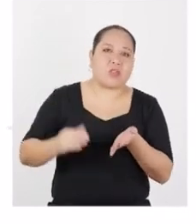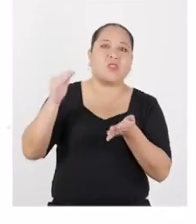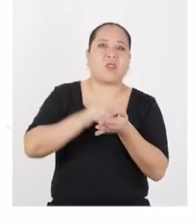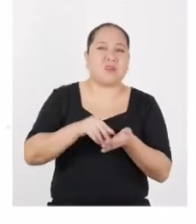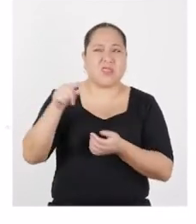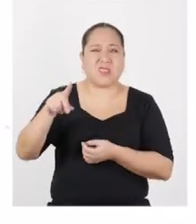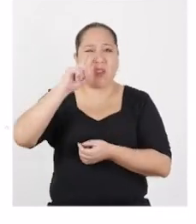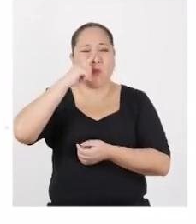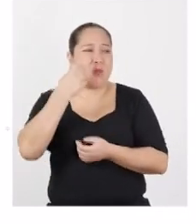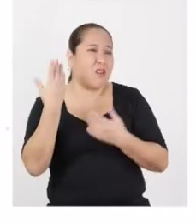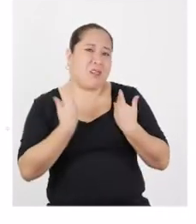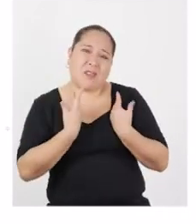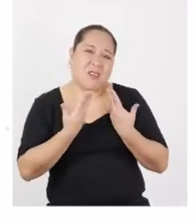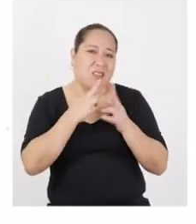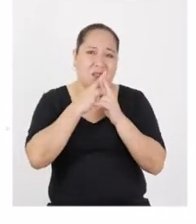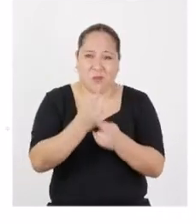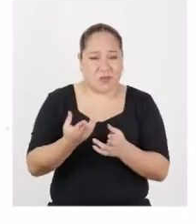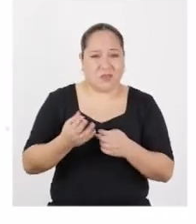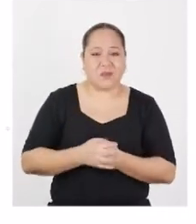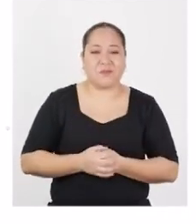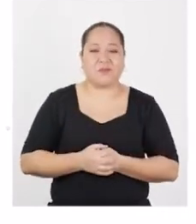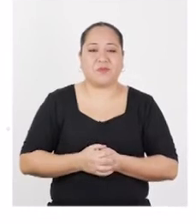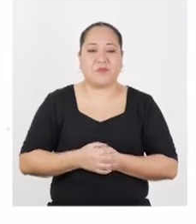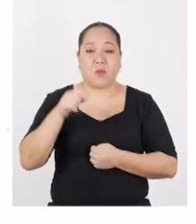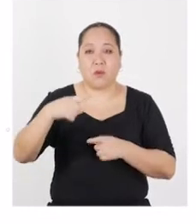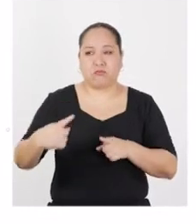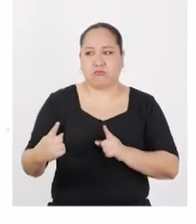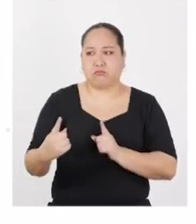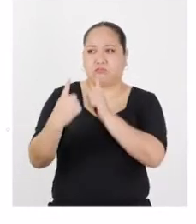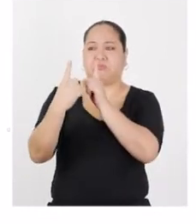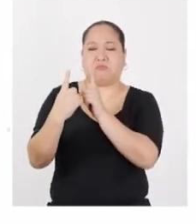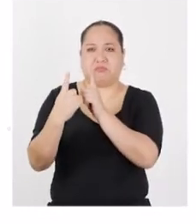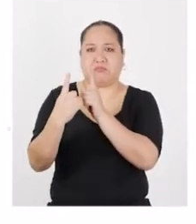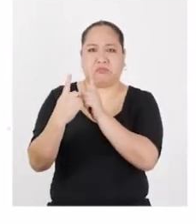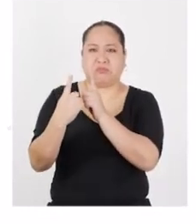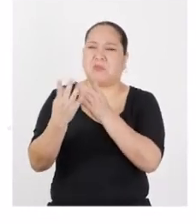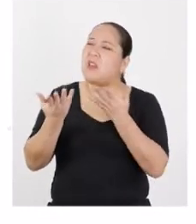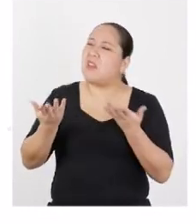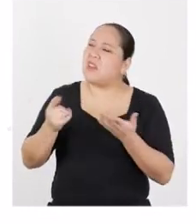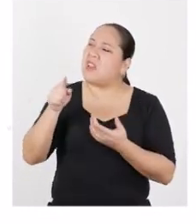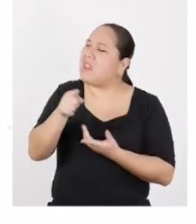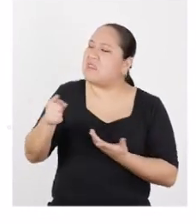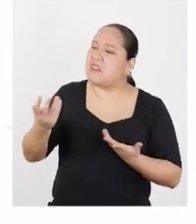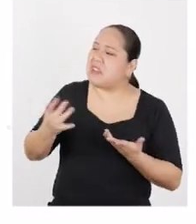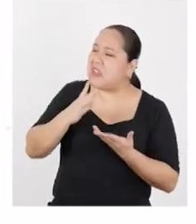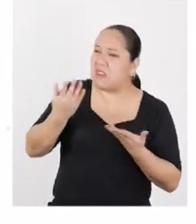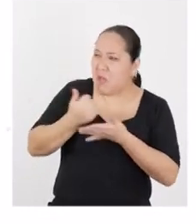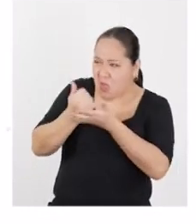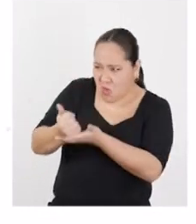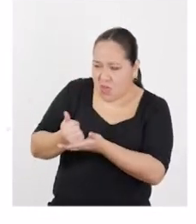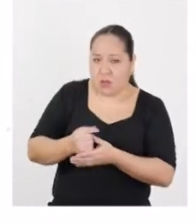necesario. Hasta que se aburran de ti y de tu respuesta. Puedes confrontar al grupo diciendo, ¿para qué les va a servir eso?